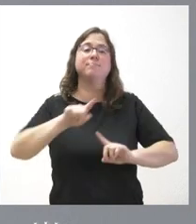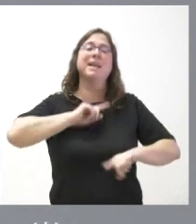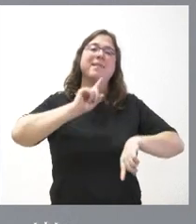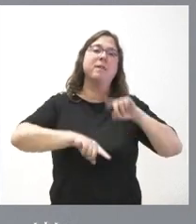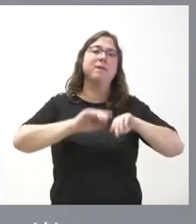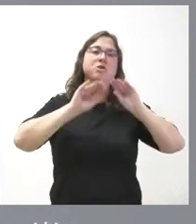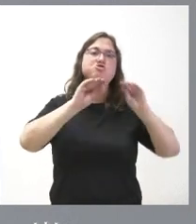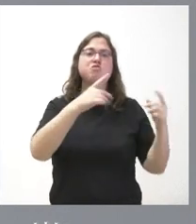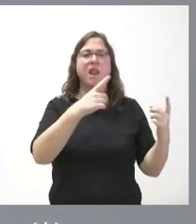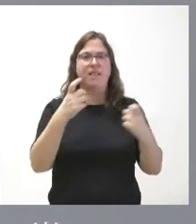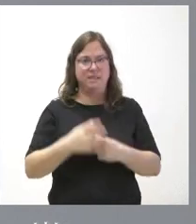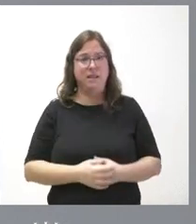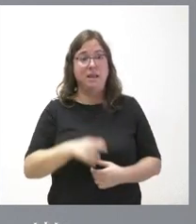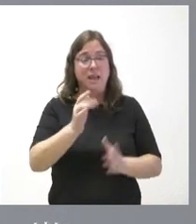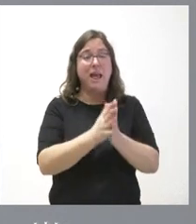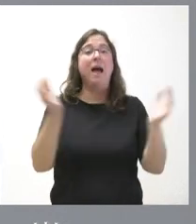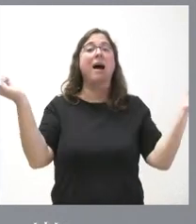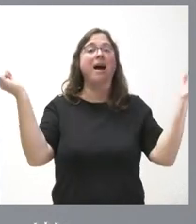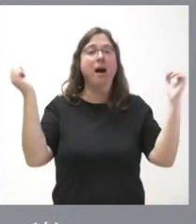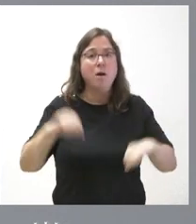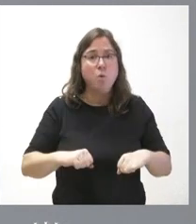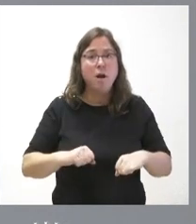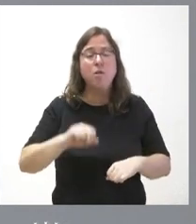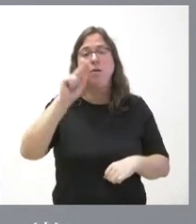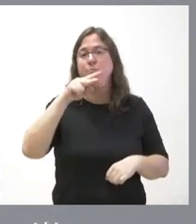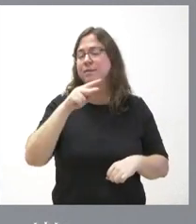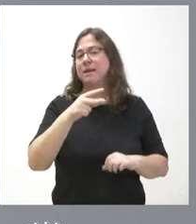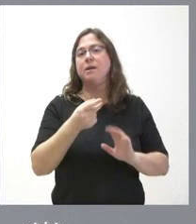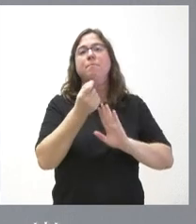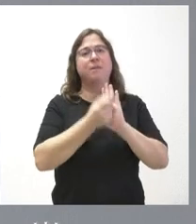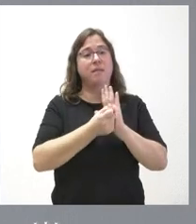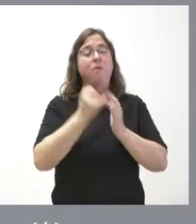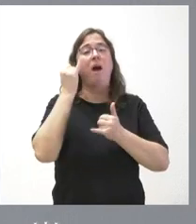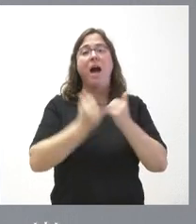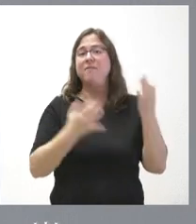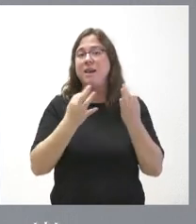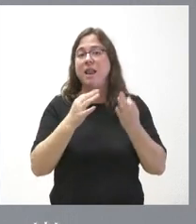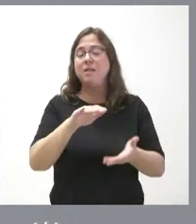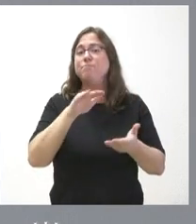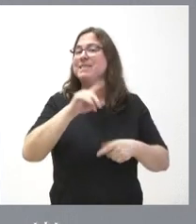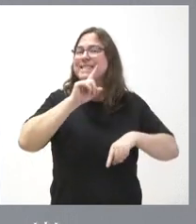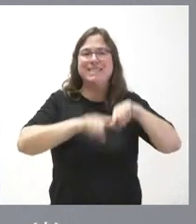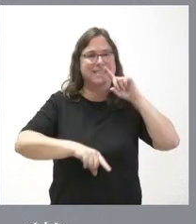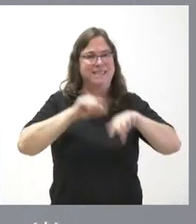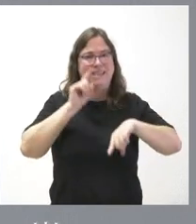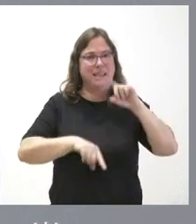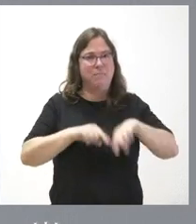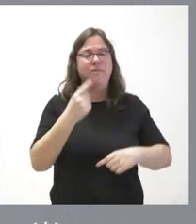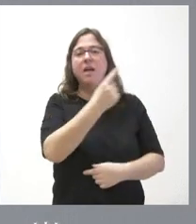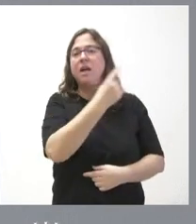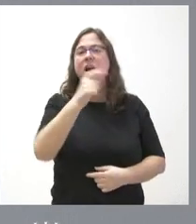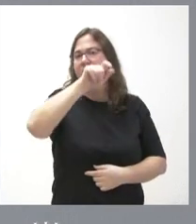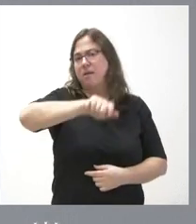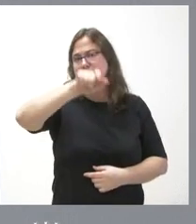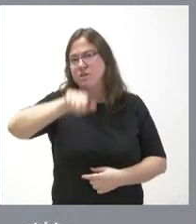necesidades. Y este acuerdo lo que consagra es un principio en donde al final lo que se recibe depende de lo que cada ciudadano